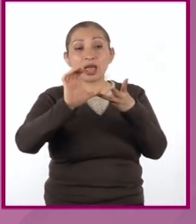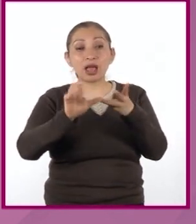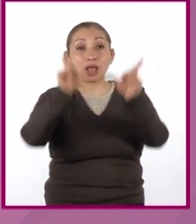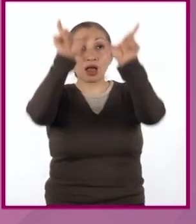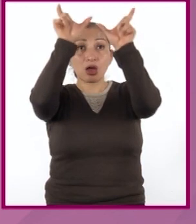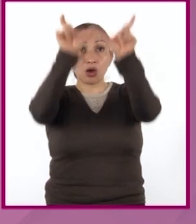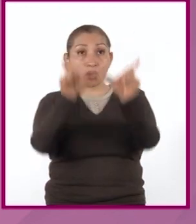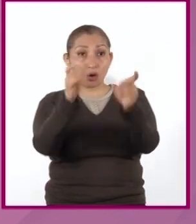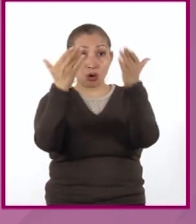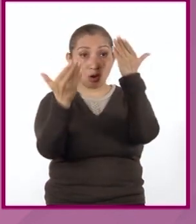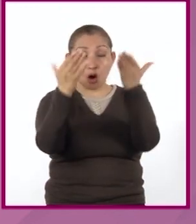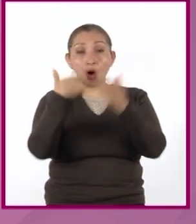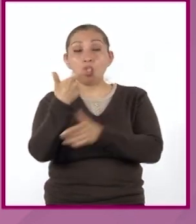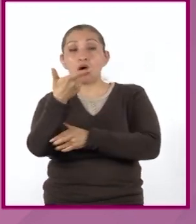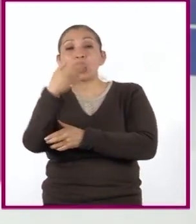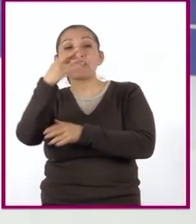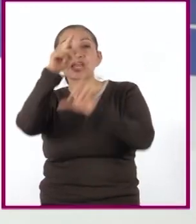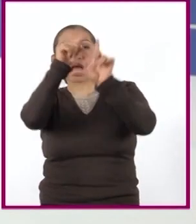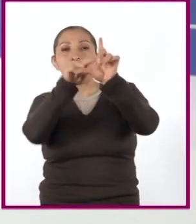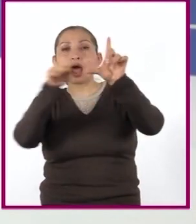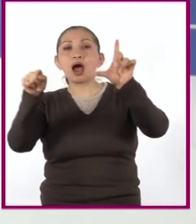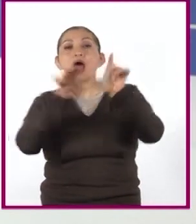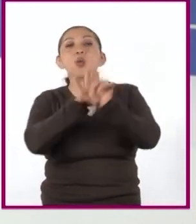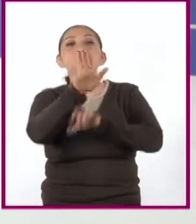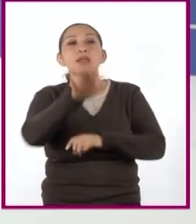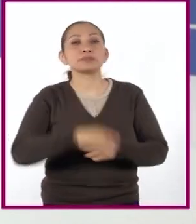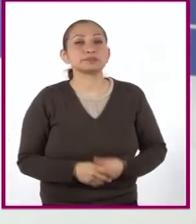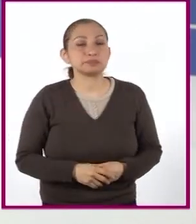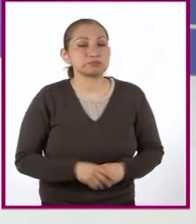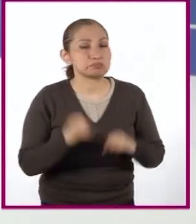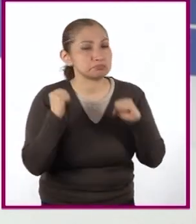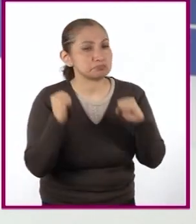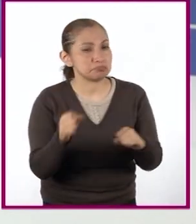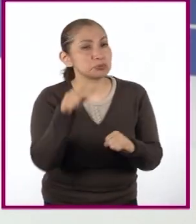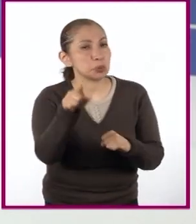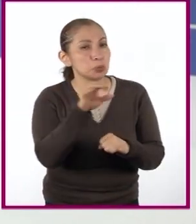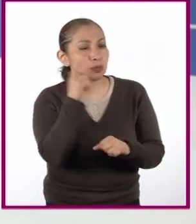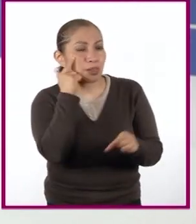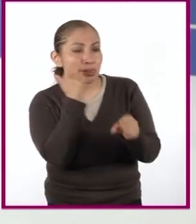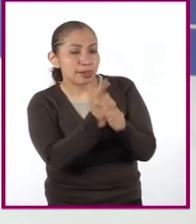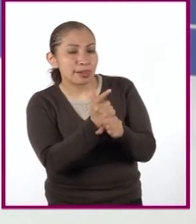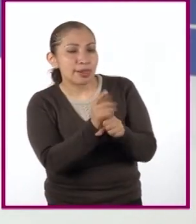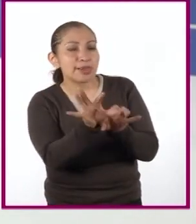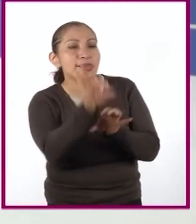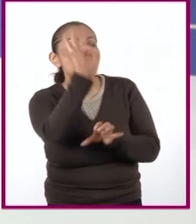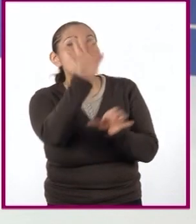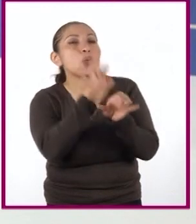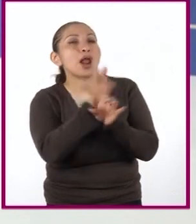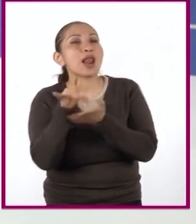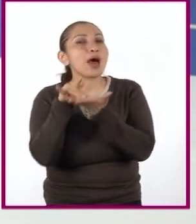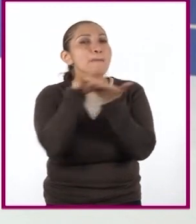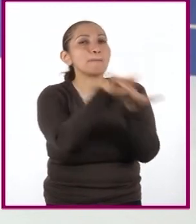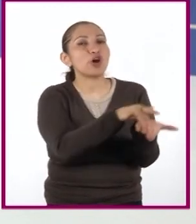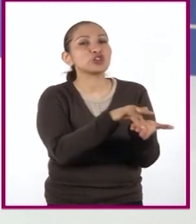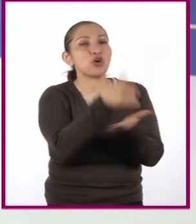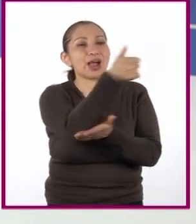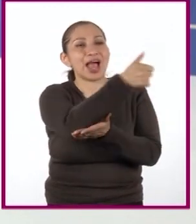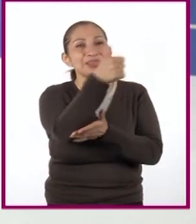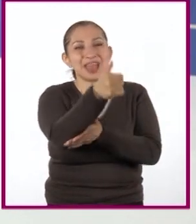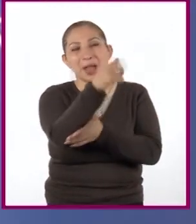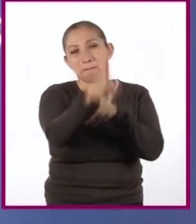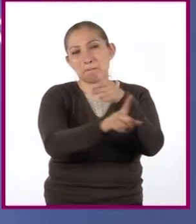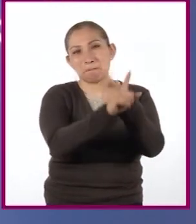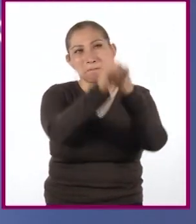Cuadro comparativo y gráficas. Seguramente pudieron identificar los recursos gráficos en cada caso.